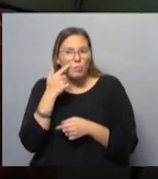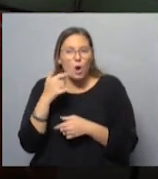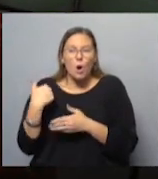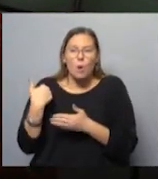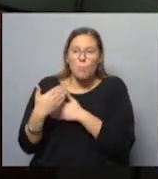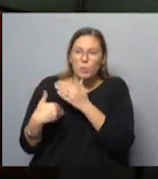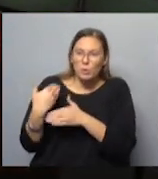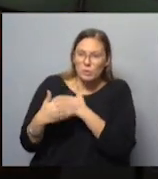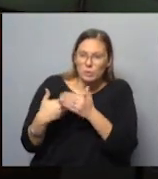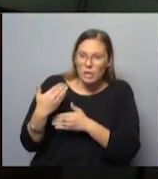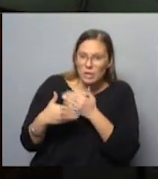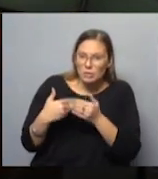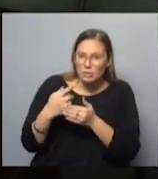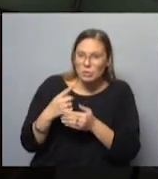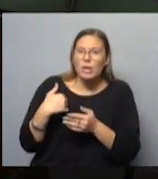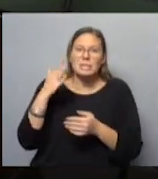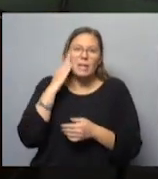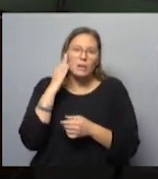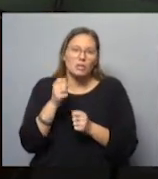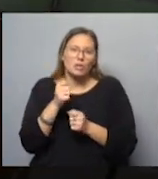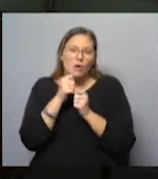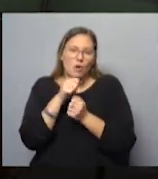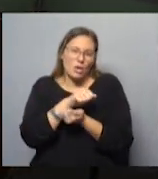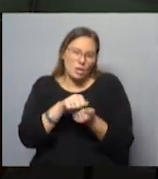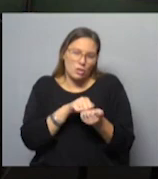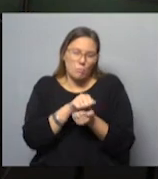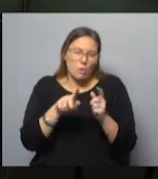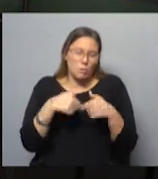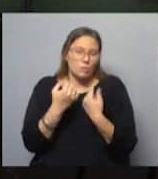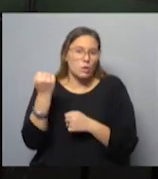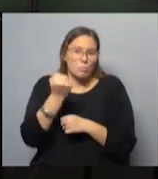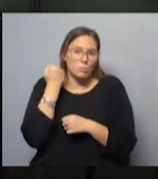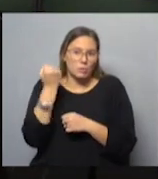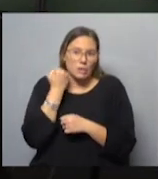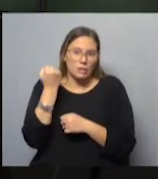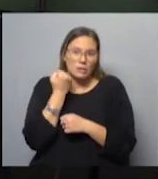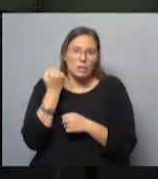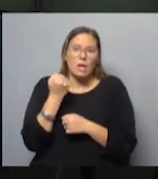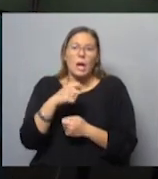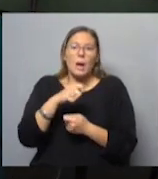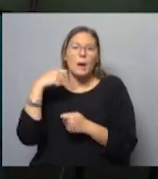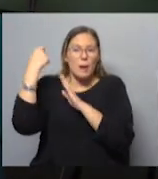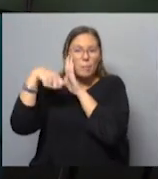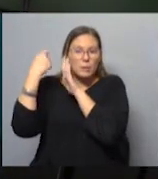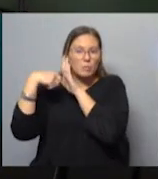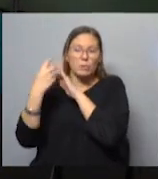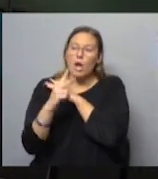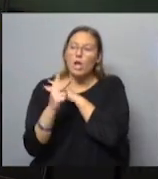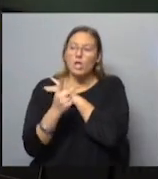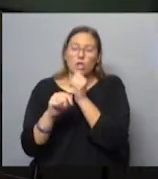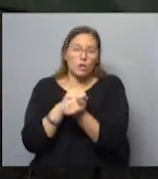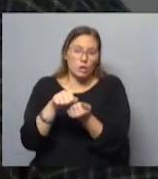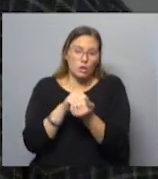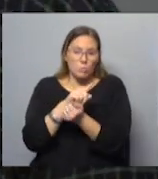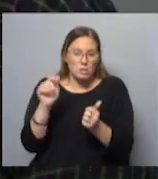proceso de los caballeros y aparte dominando el noruego, que para nosotros era importante que la película estuviese en los dos idiomas, bueno,